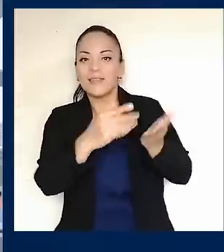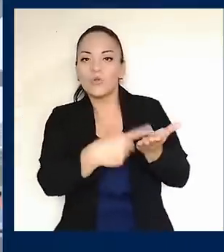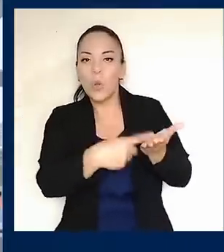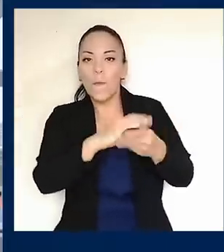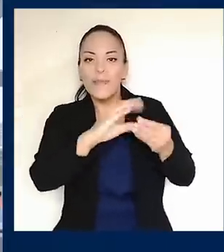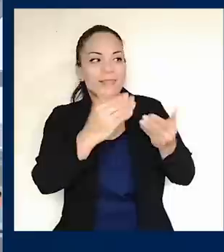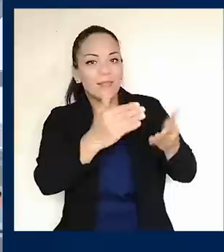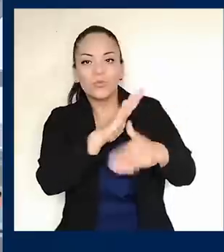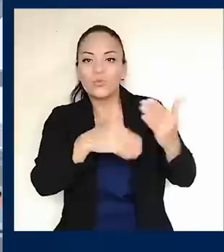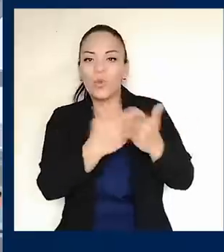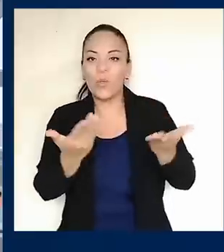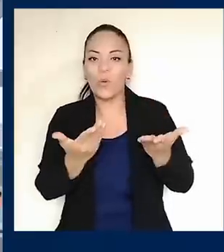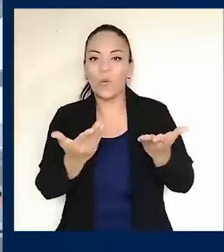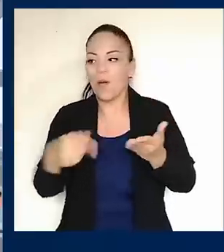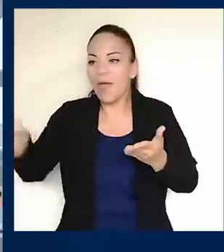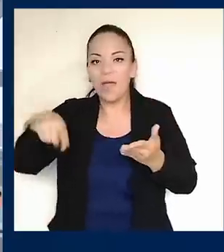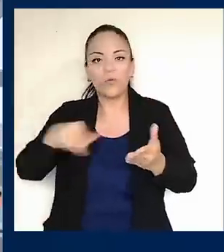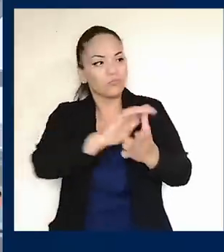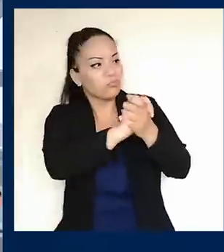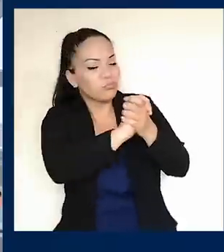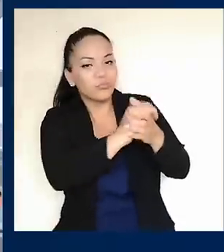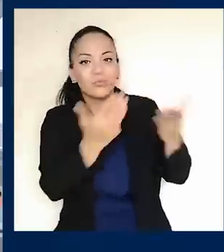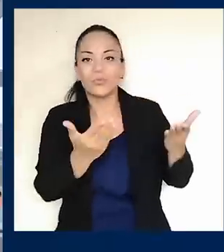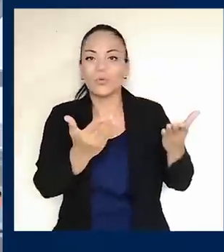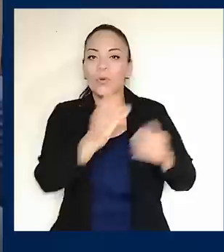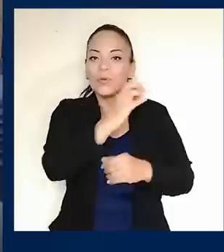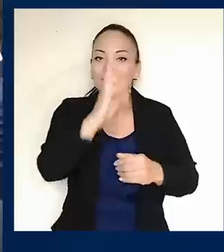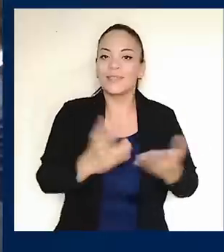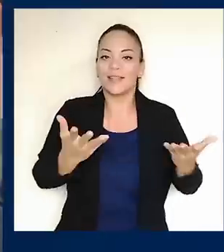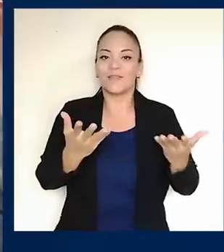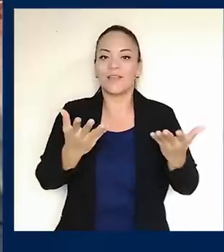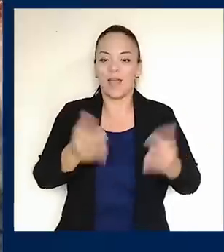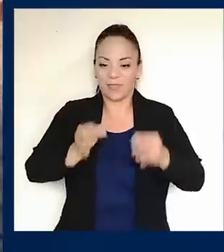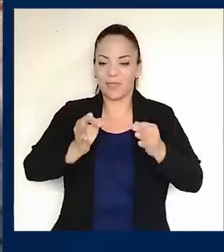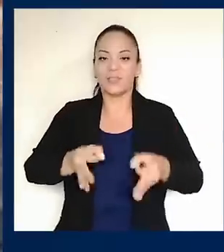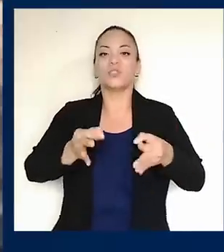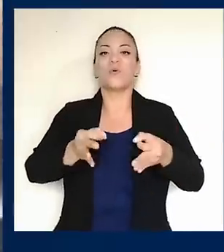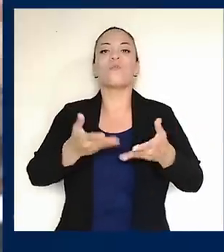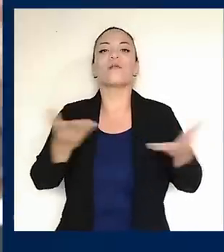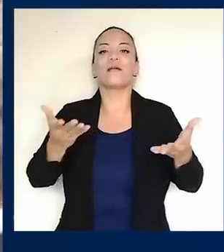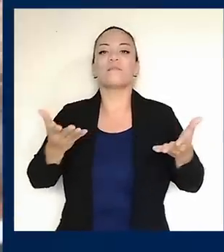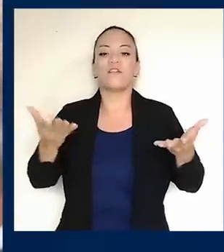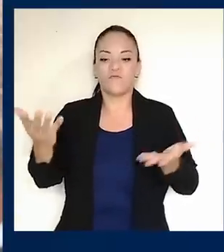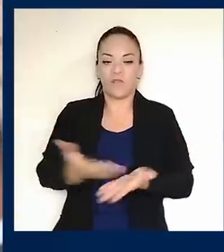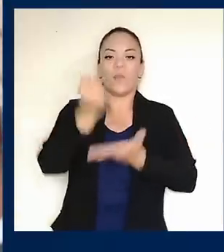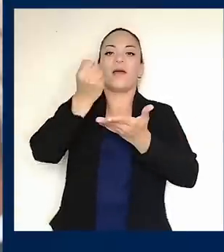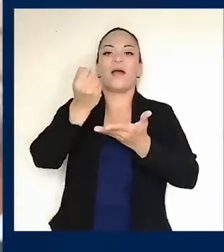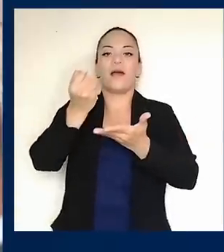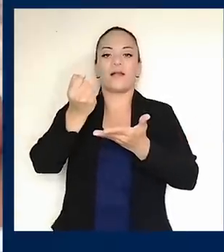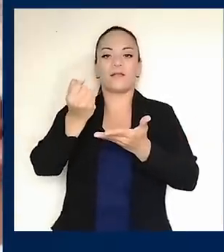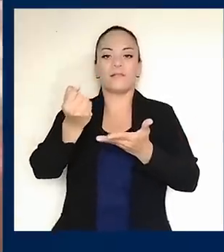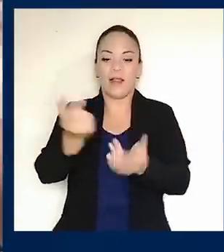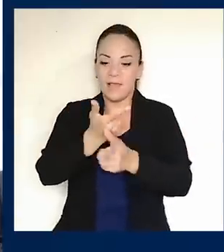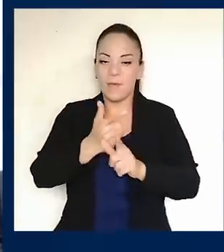países que aplaudieron nuestra decisión de recuperar la soberanía de Costa Rica